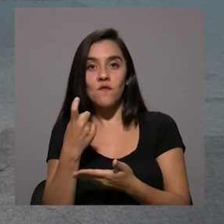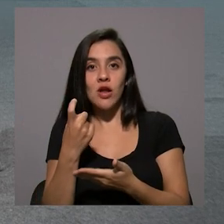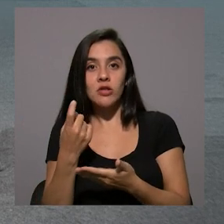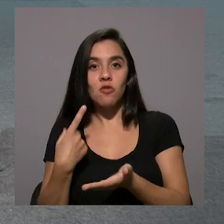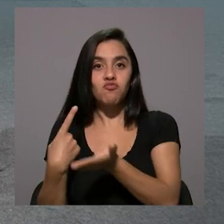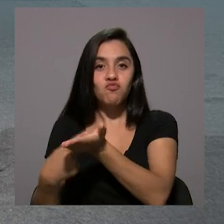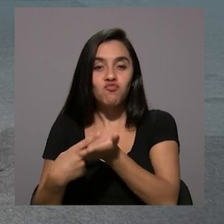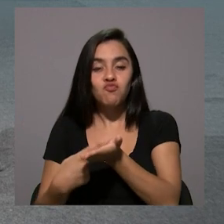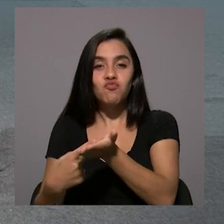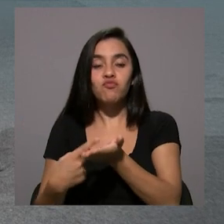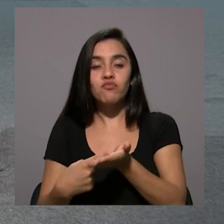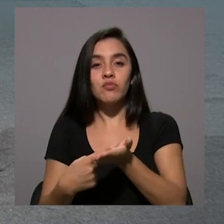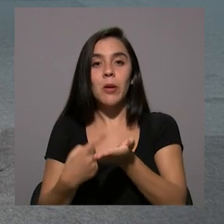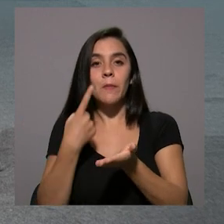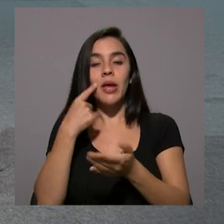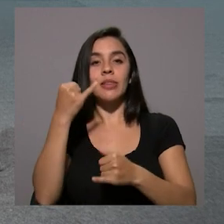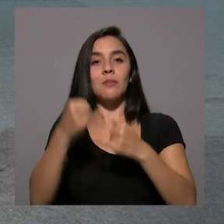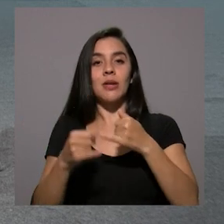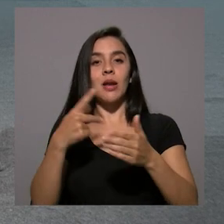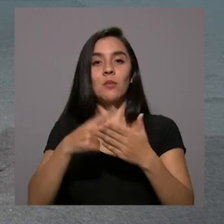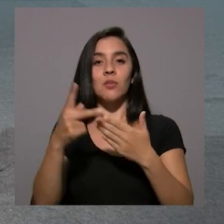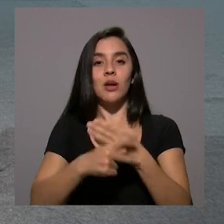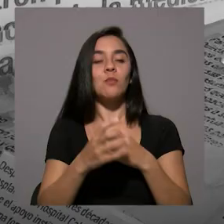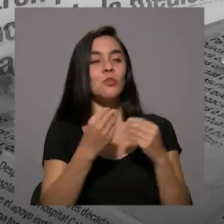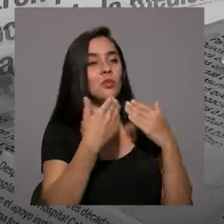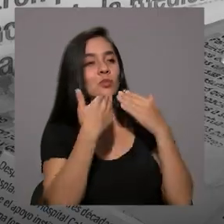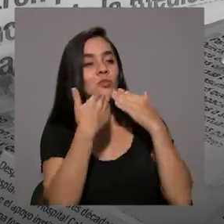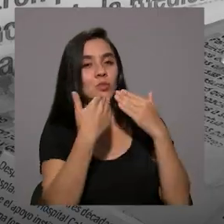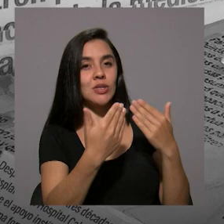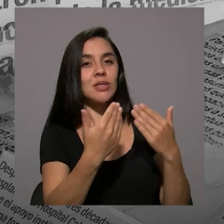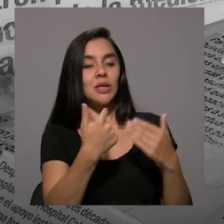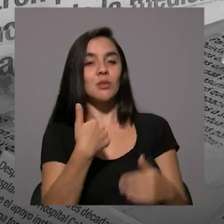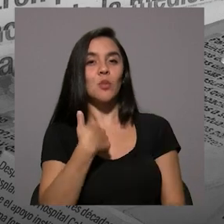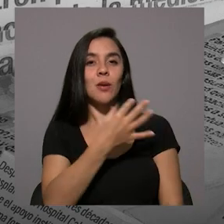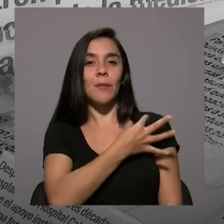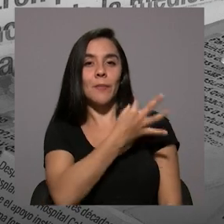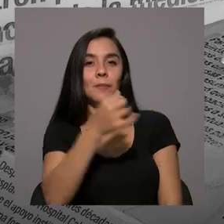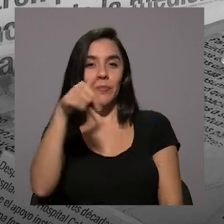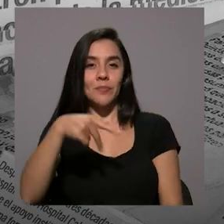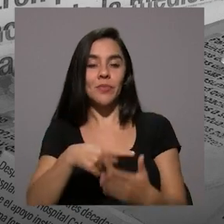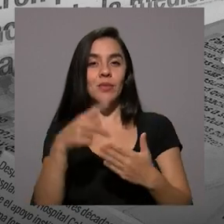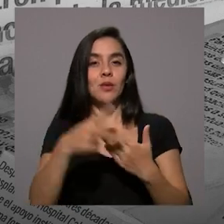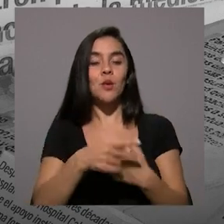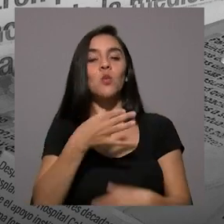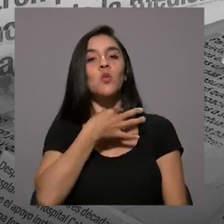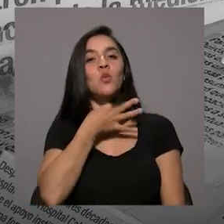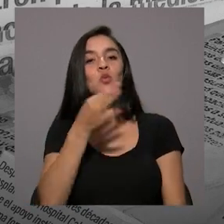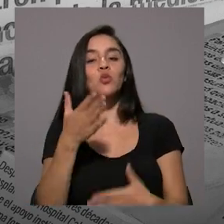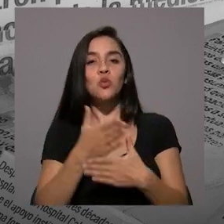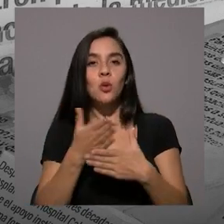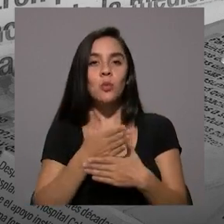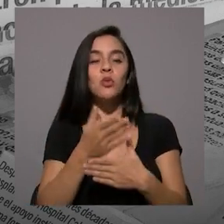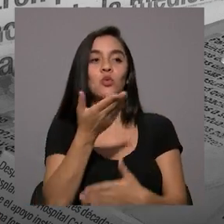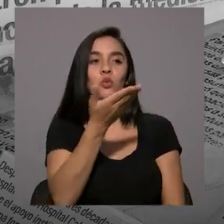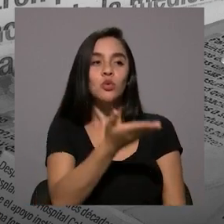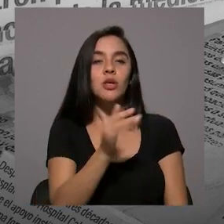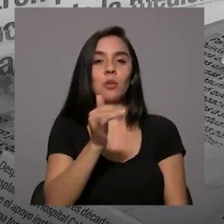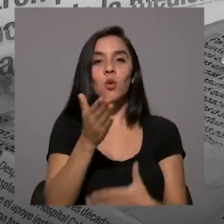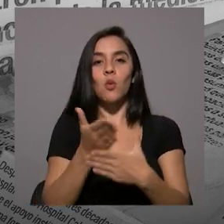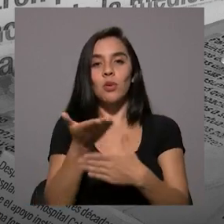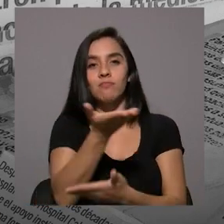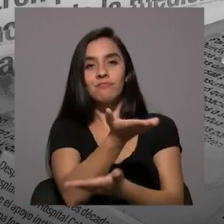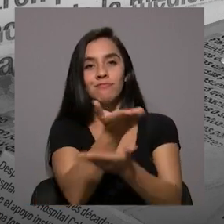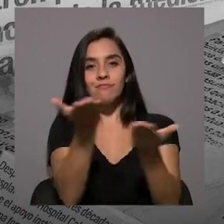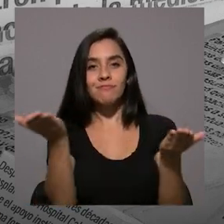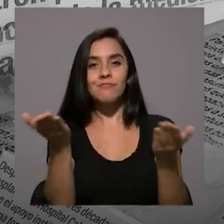considerado para cerrar el programa. Muchísimas gracias por haberme tenido acá en el programa. Un gusto haber compartido con usted, por